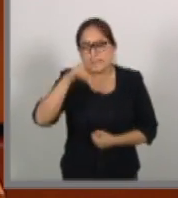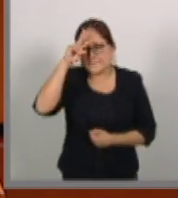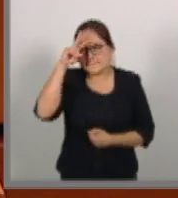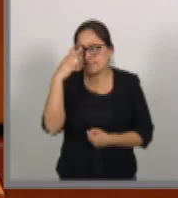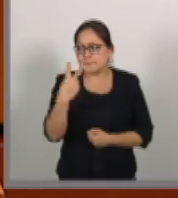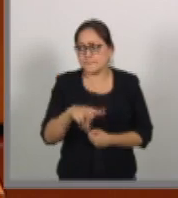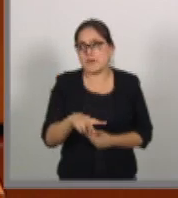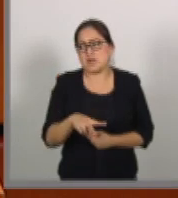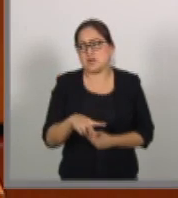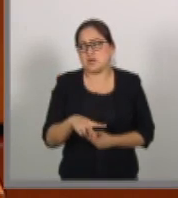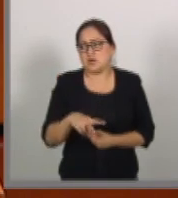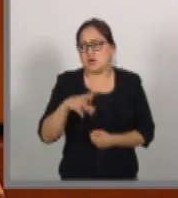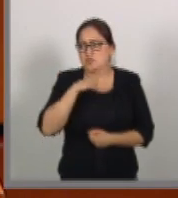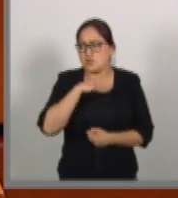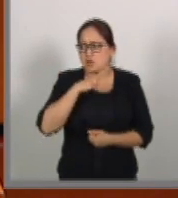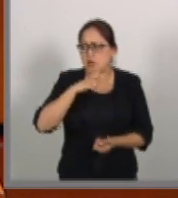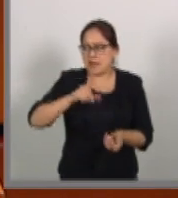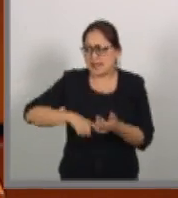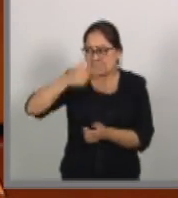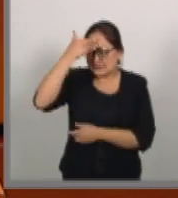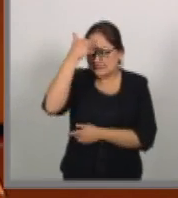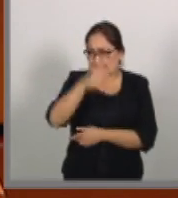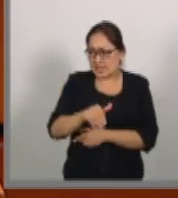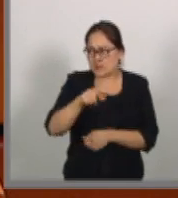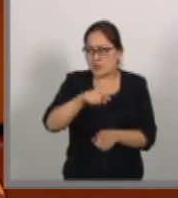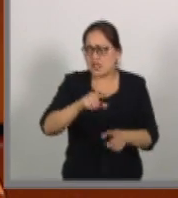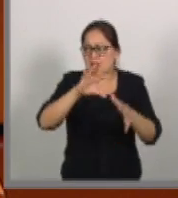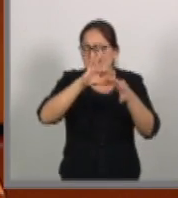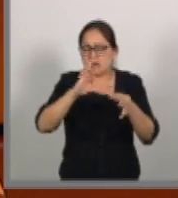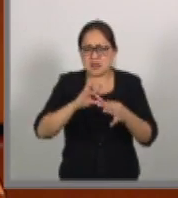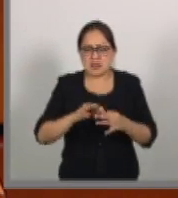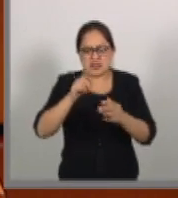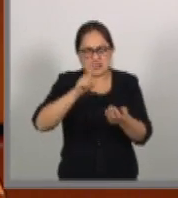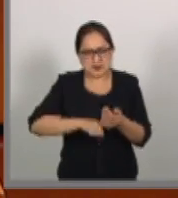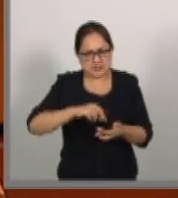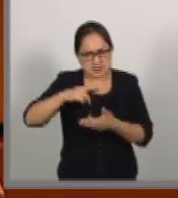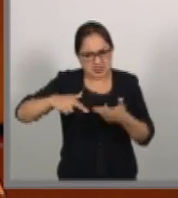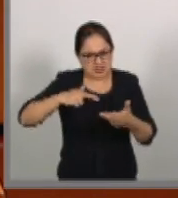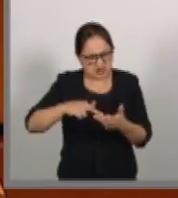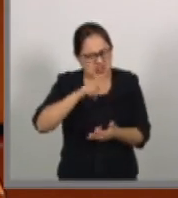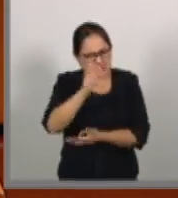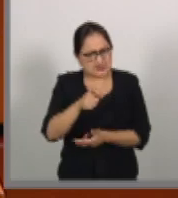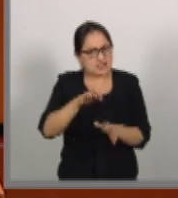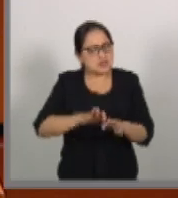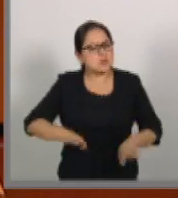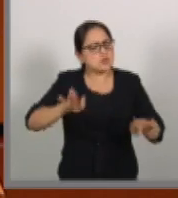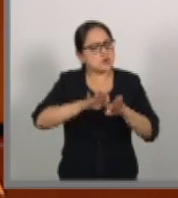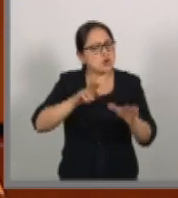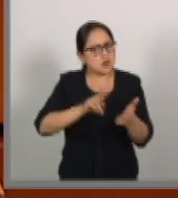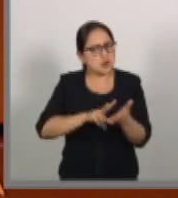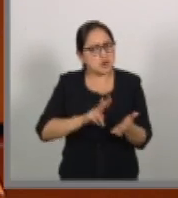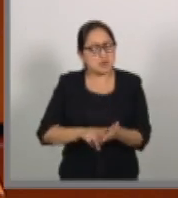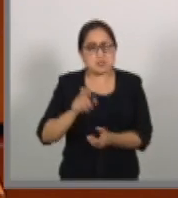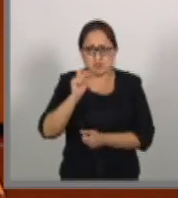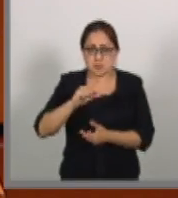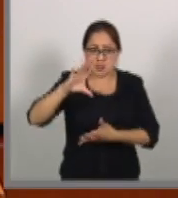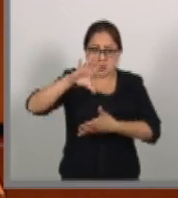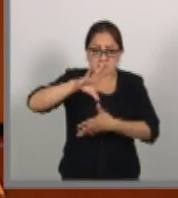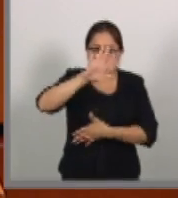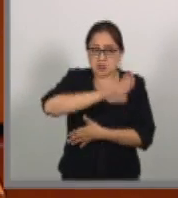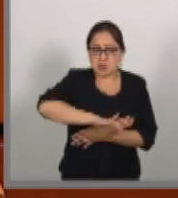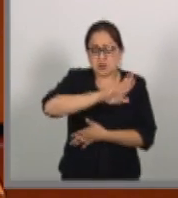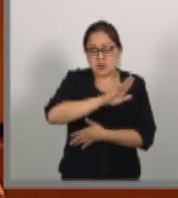consciente de la creciente envergadura de la región y la necesidad de aprovechar su pertenencia al